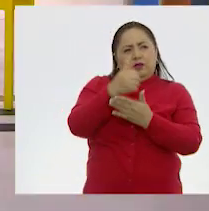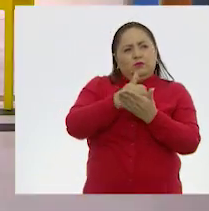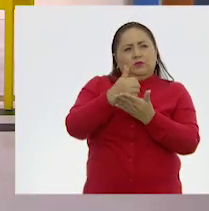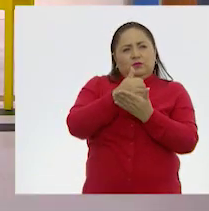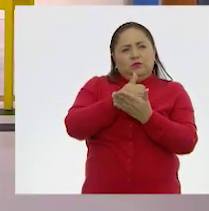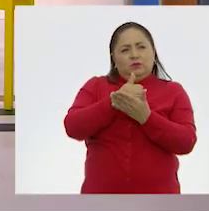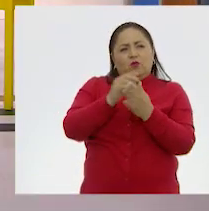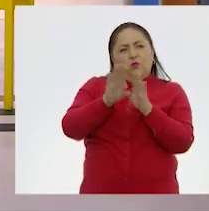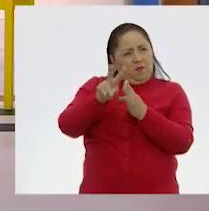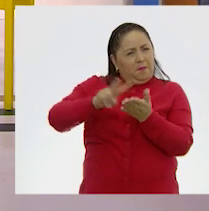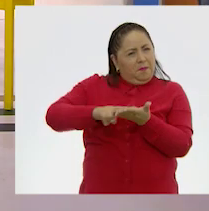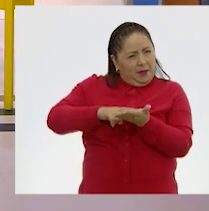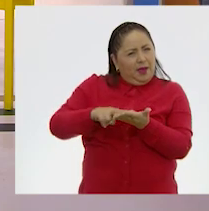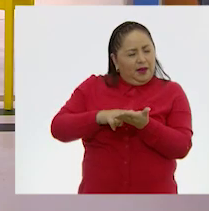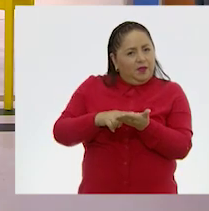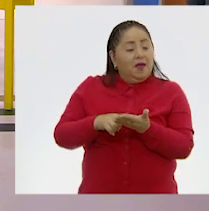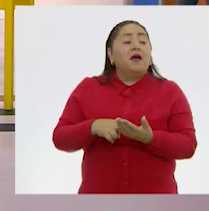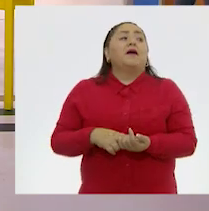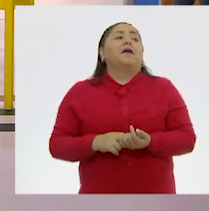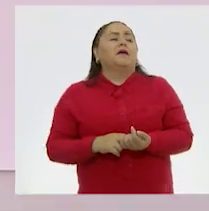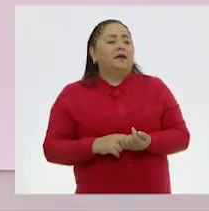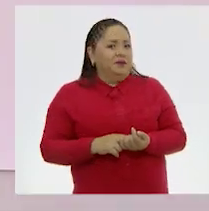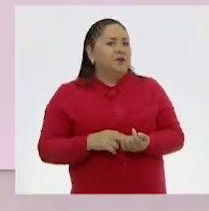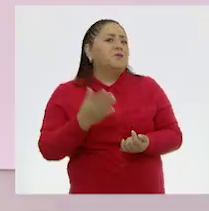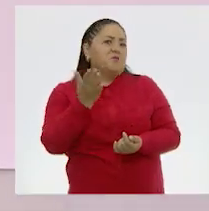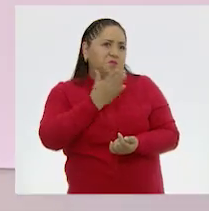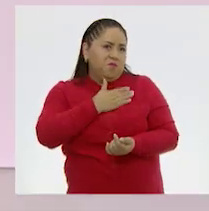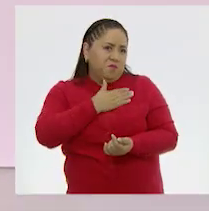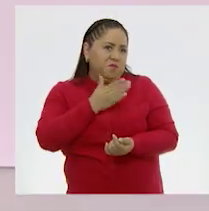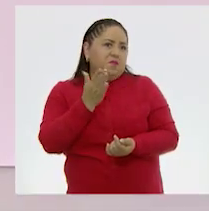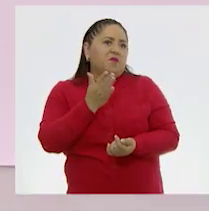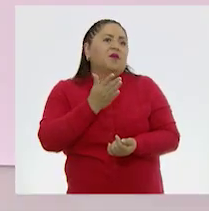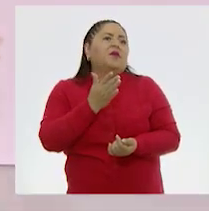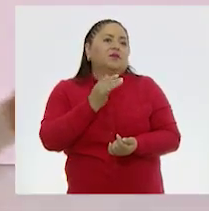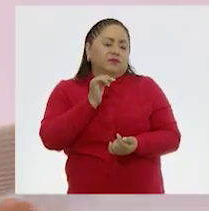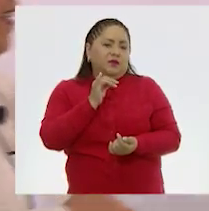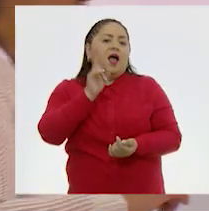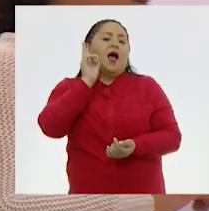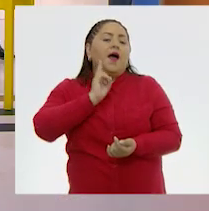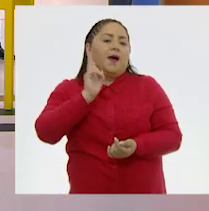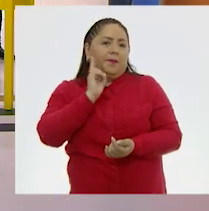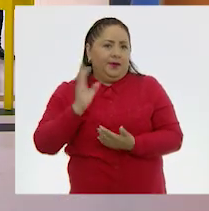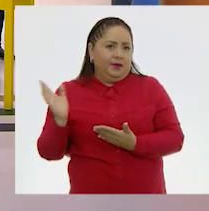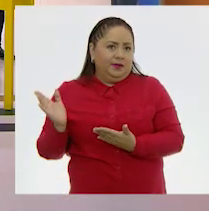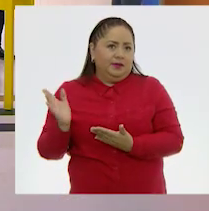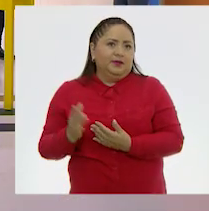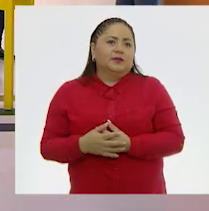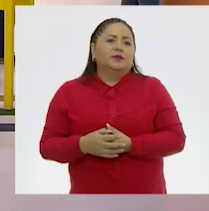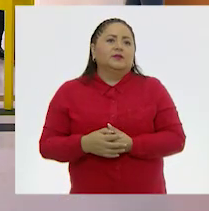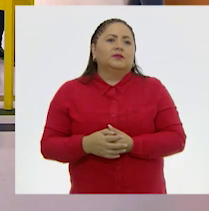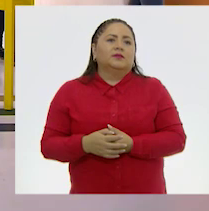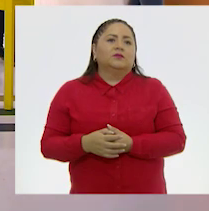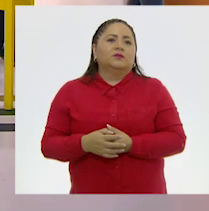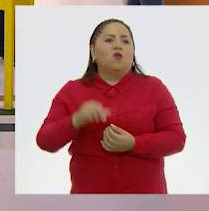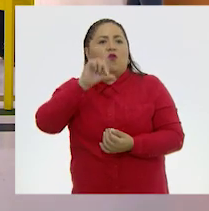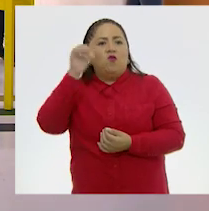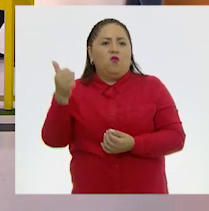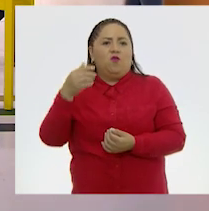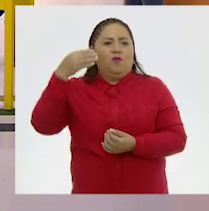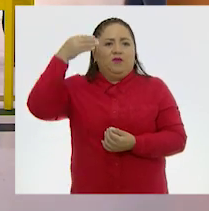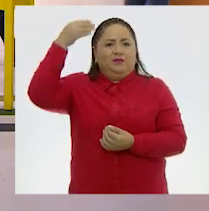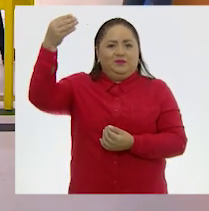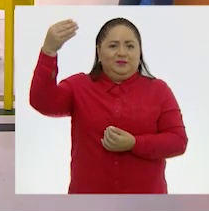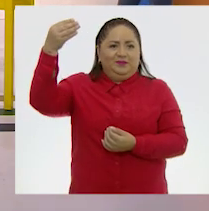que sale el verde. ¡Ah! Bueno, pues podemos checar. Muy bien. ¿Me puedes ayudar a pegar la siguiente